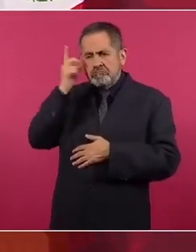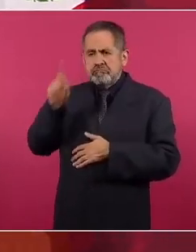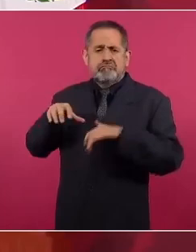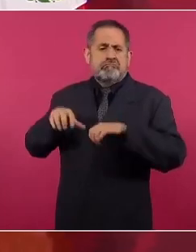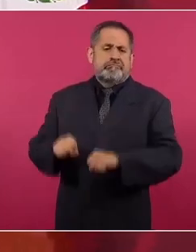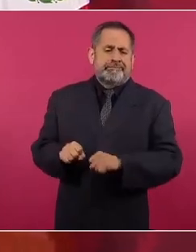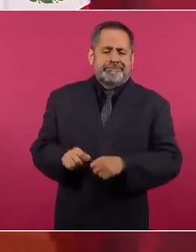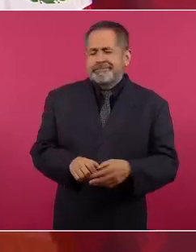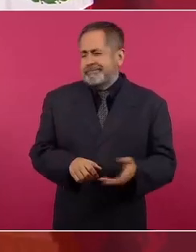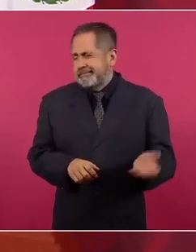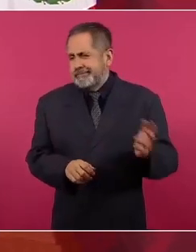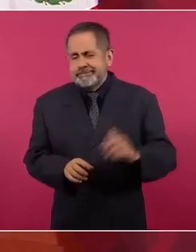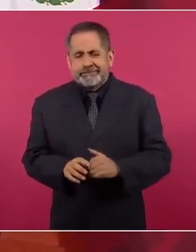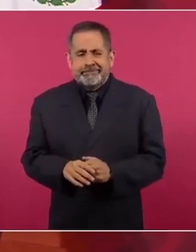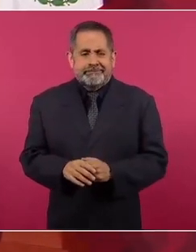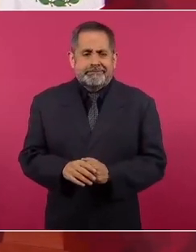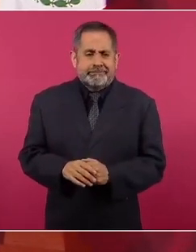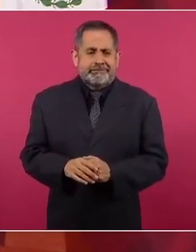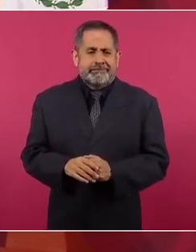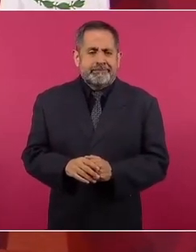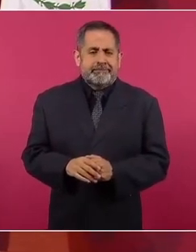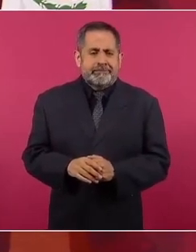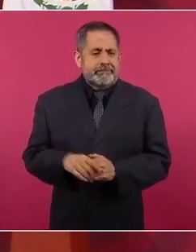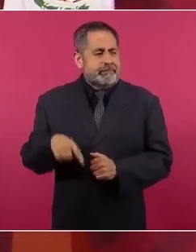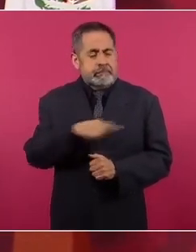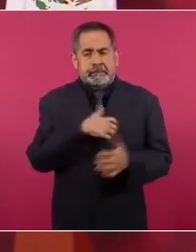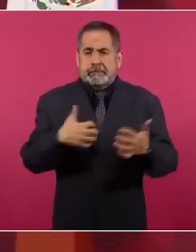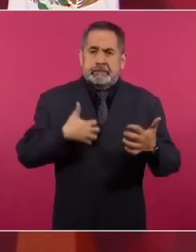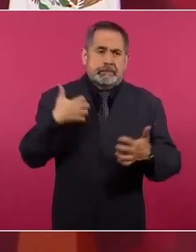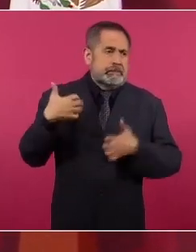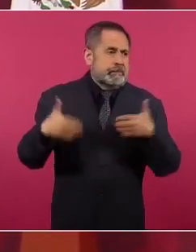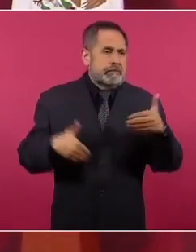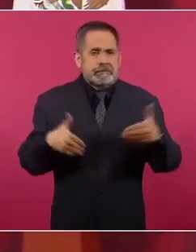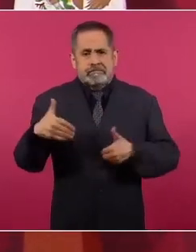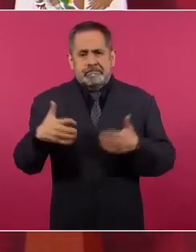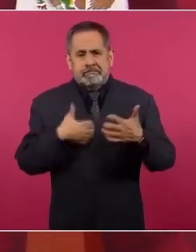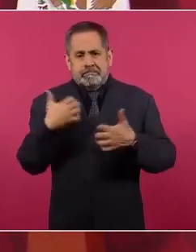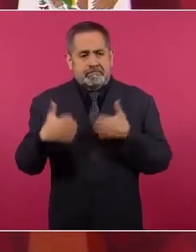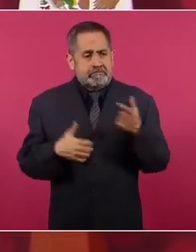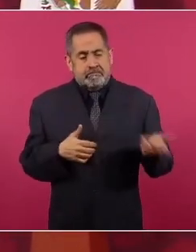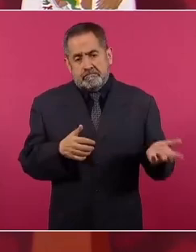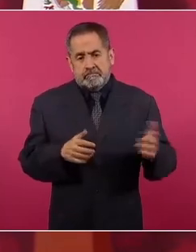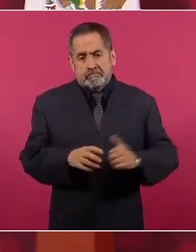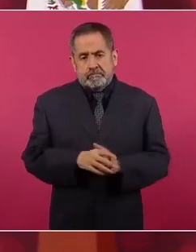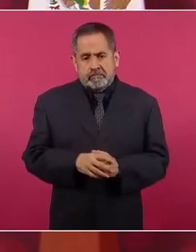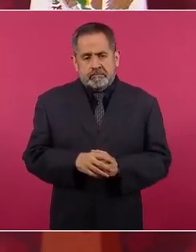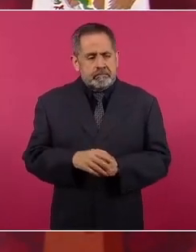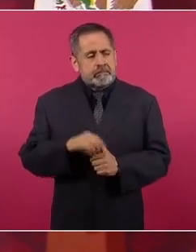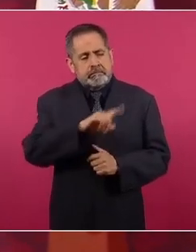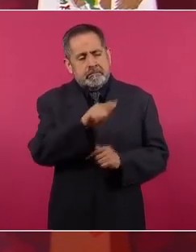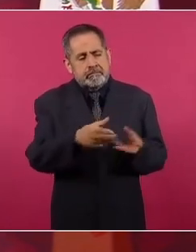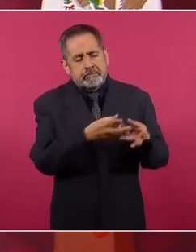Y están molestísimos. Pero se les va a ir pasando.